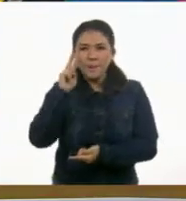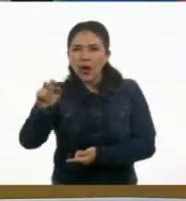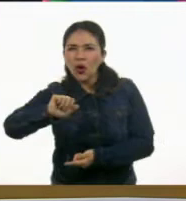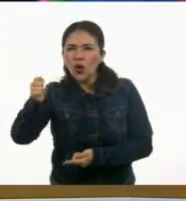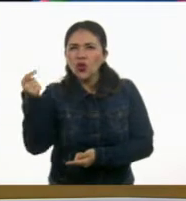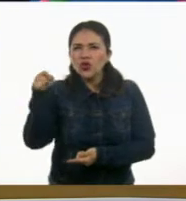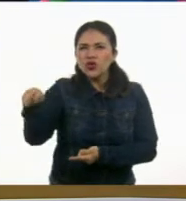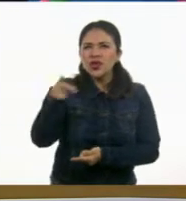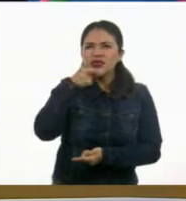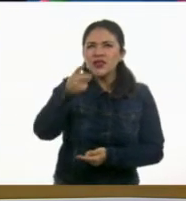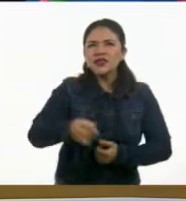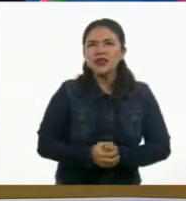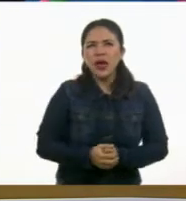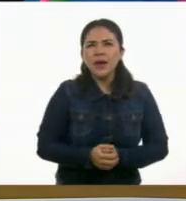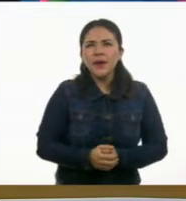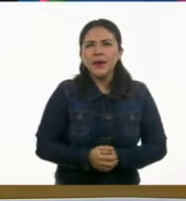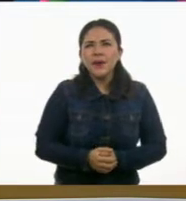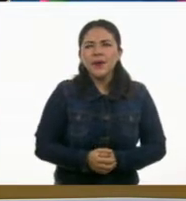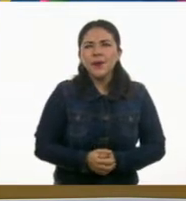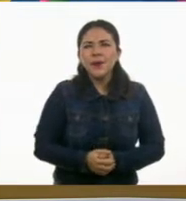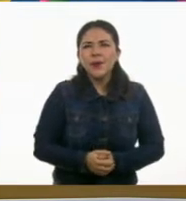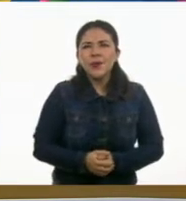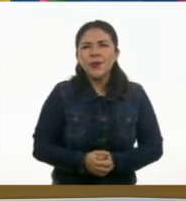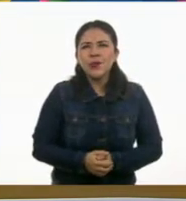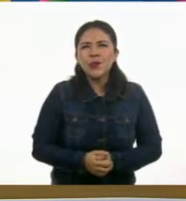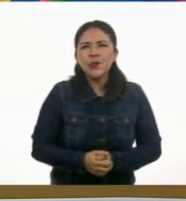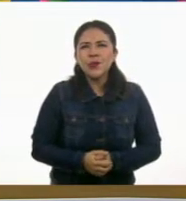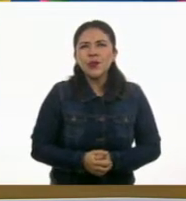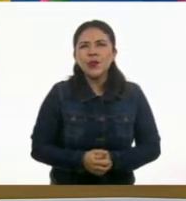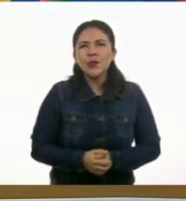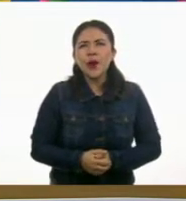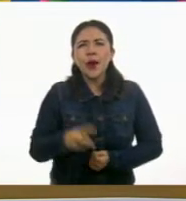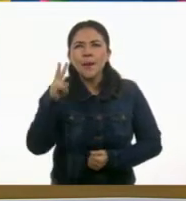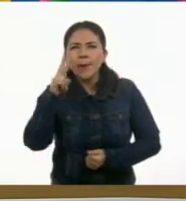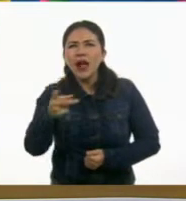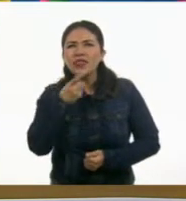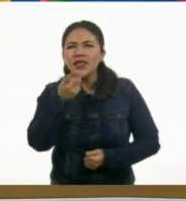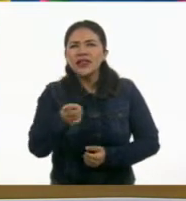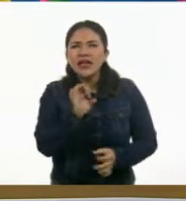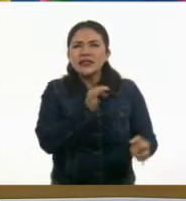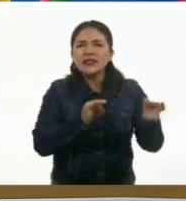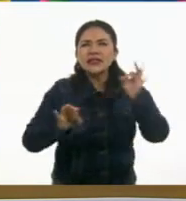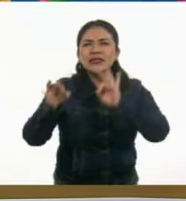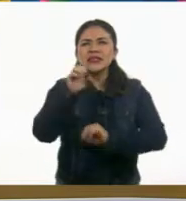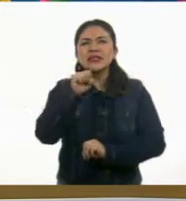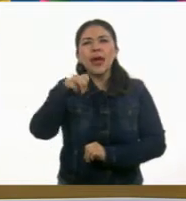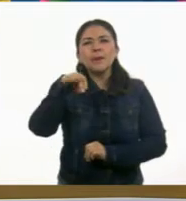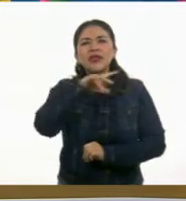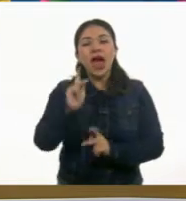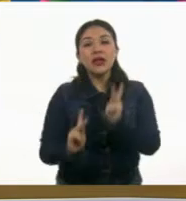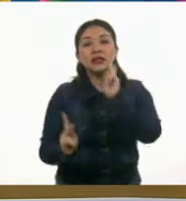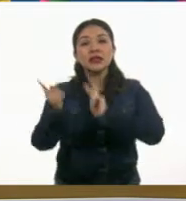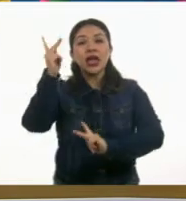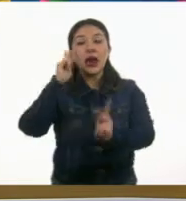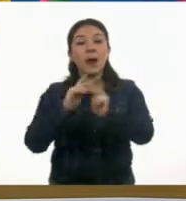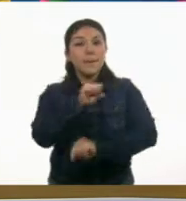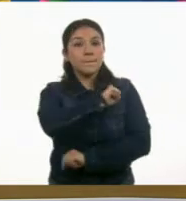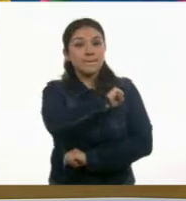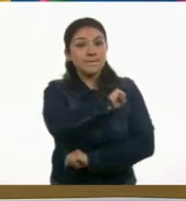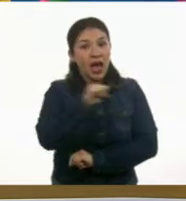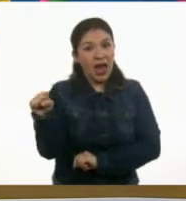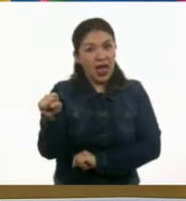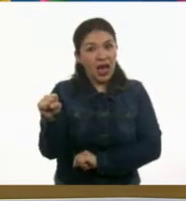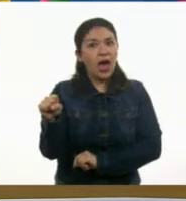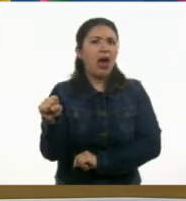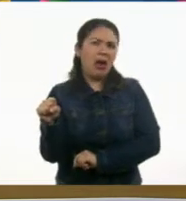dice... ¿Esa de semillas? Ajá. Semillas de hierbas malas. A ver, vamos a ver cómo queda.